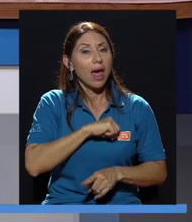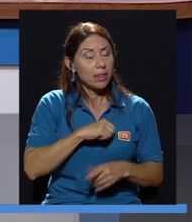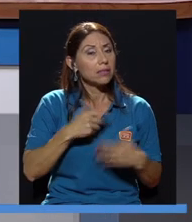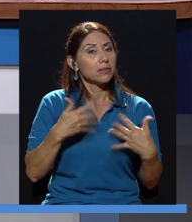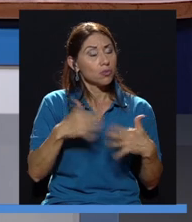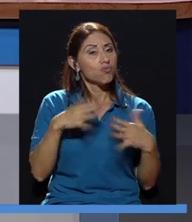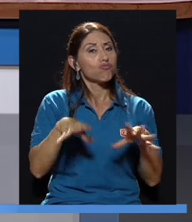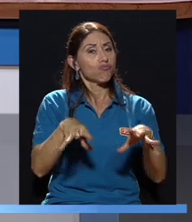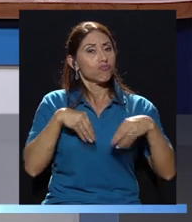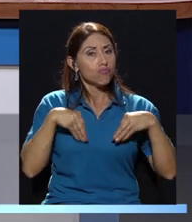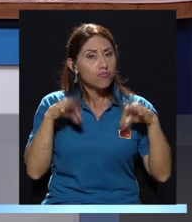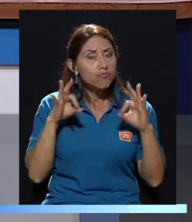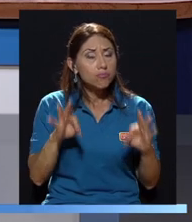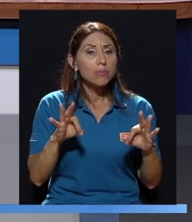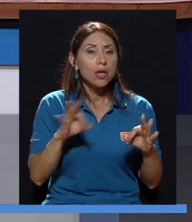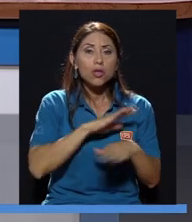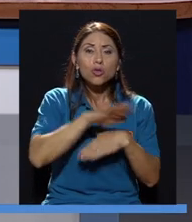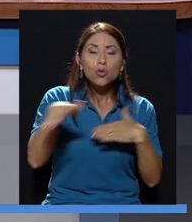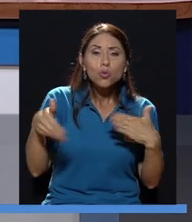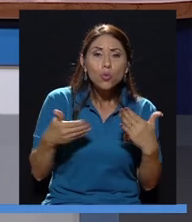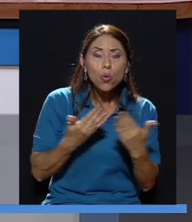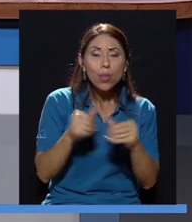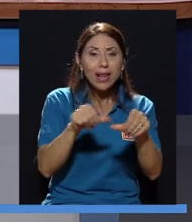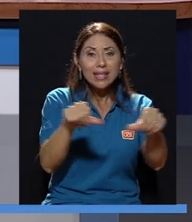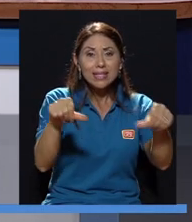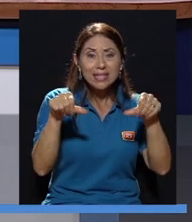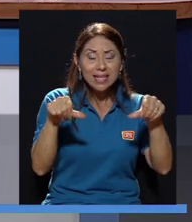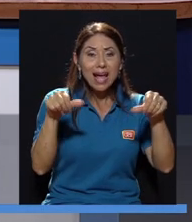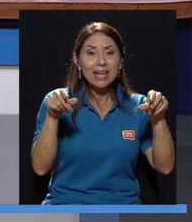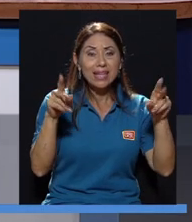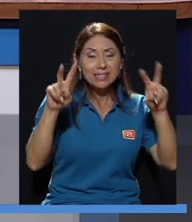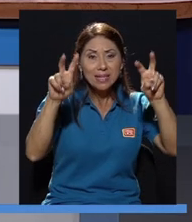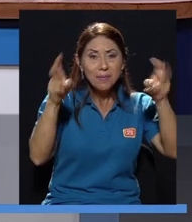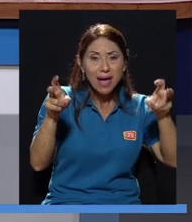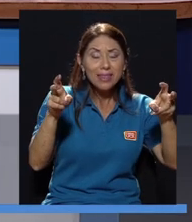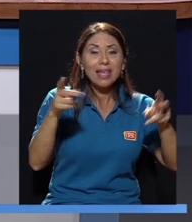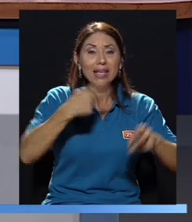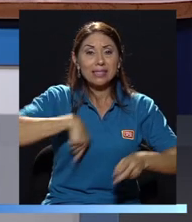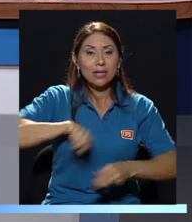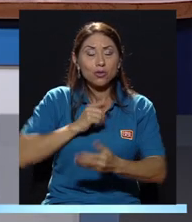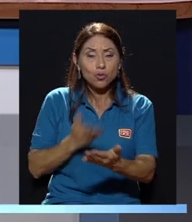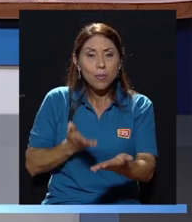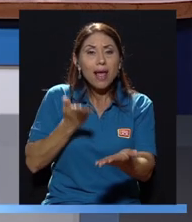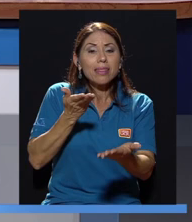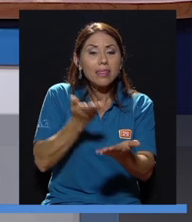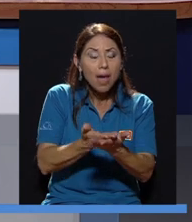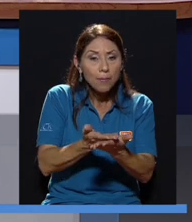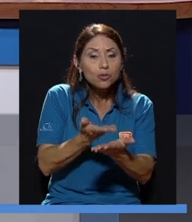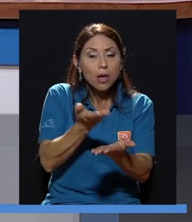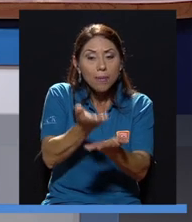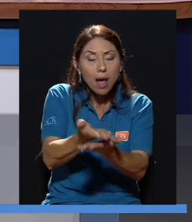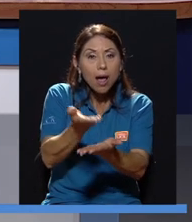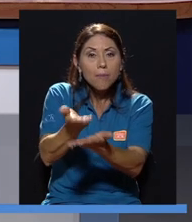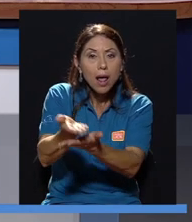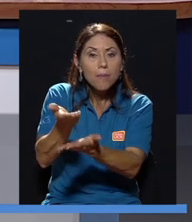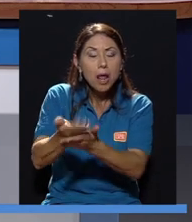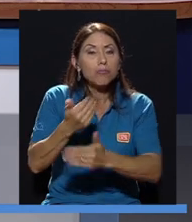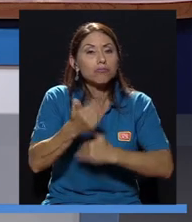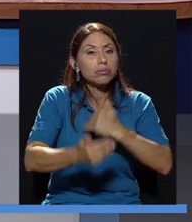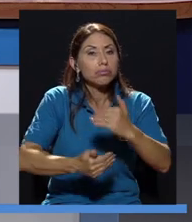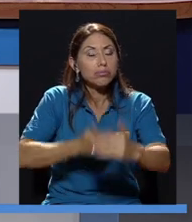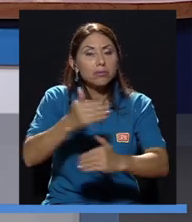encontrado un muy buen espacio en el cual todas las líneas temáticas que nosotras hemos ido planteando se han ido desarrollando.